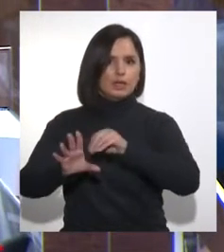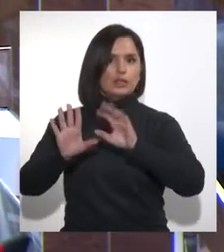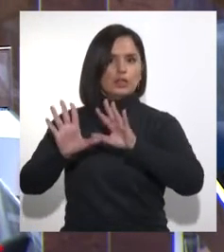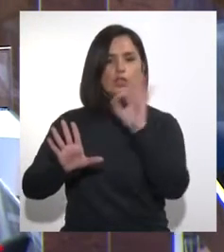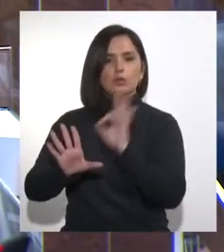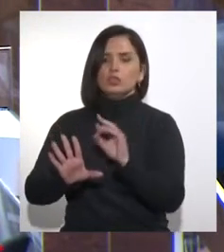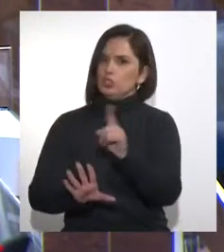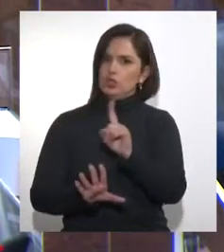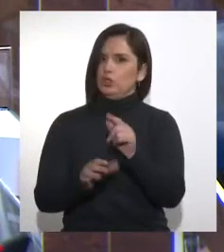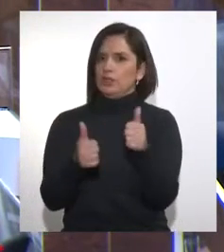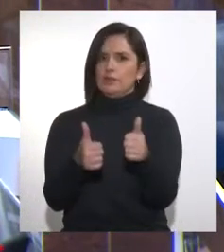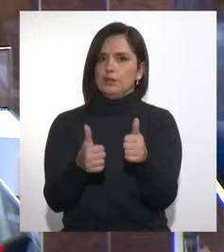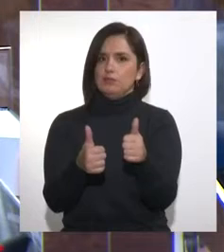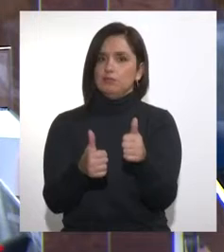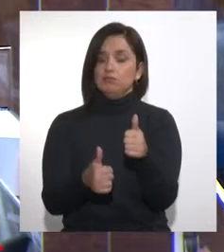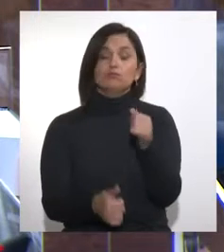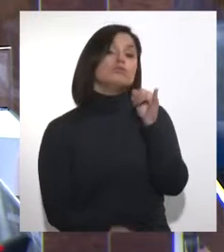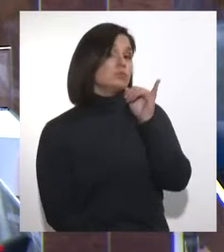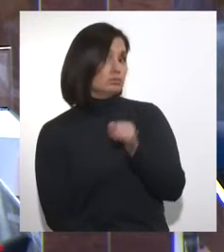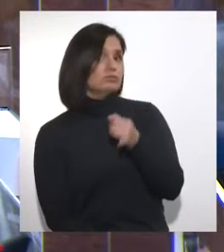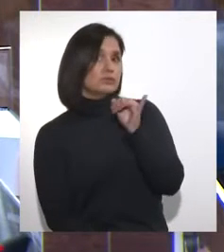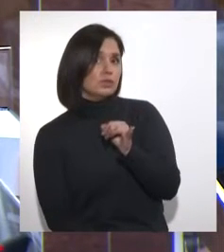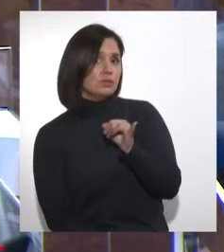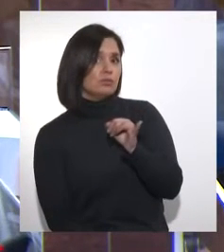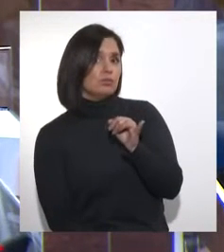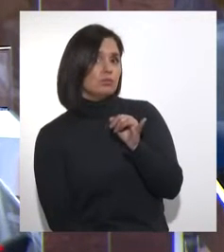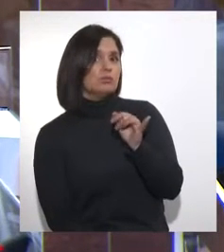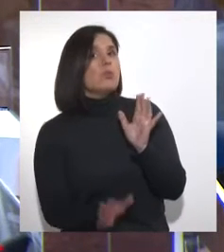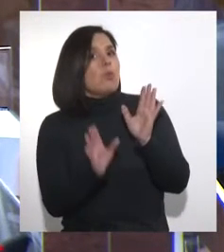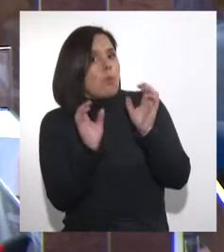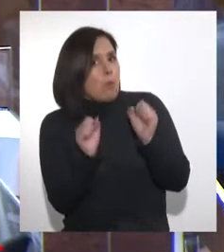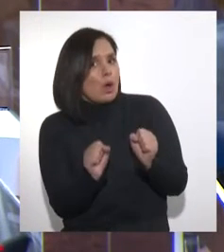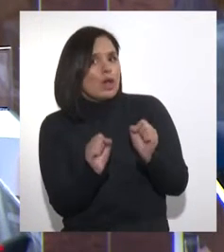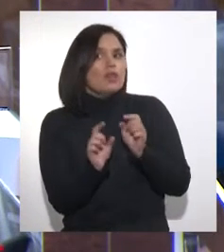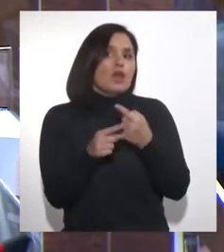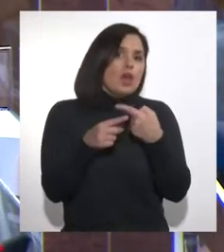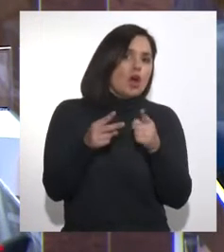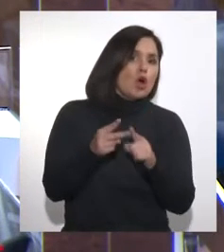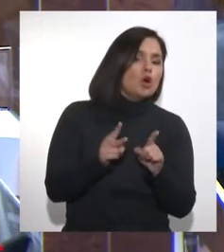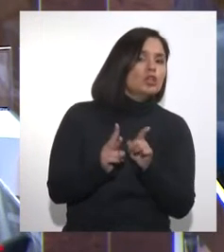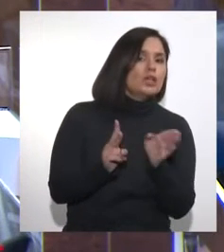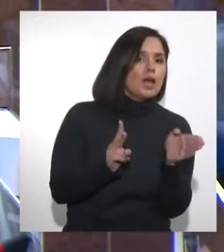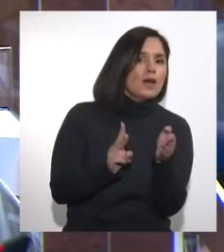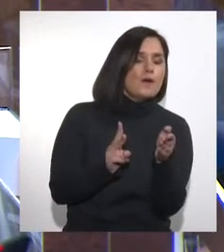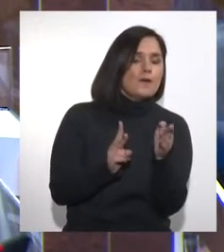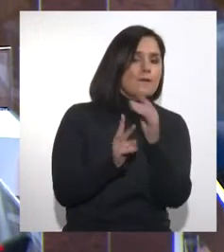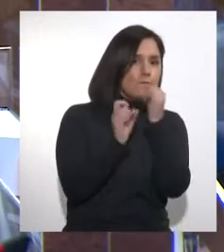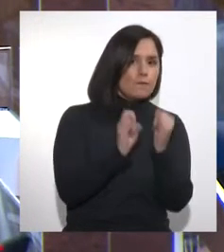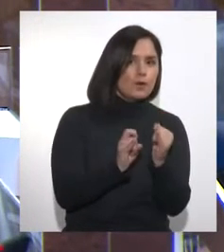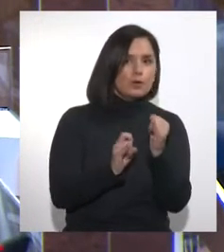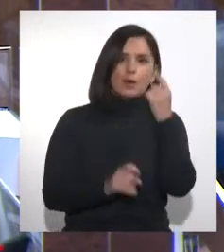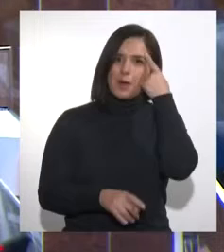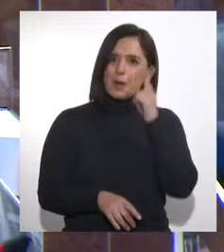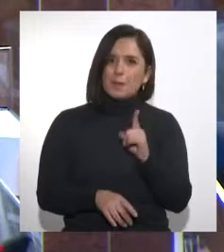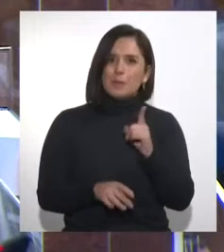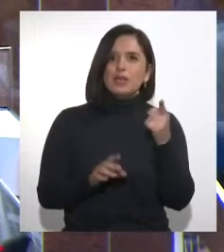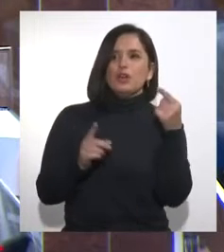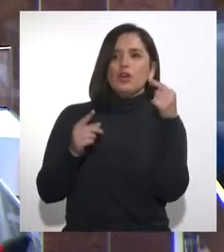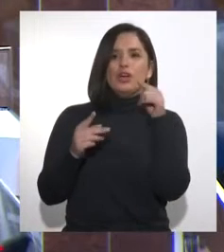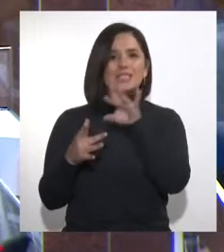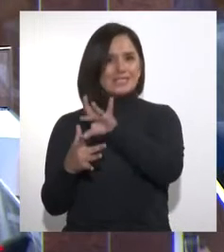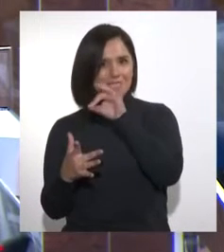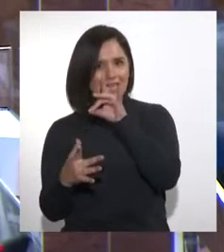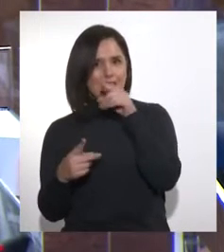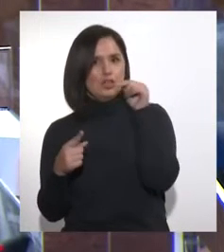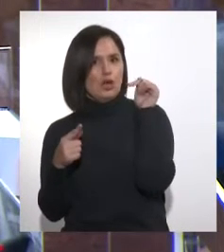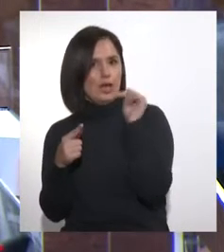correcto. Sí, es probable que existan otros caminos, sin duda. Pero se ha recurrido a este camino porque